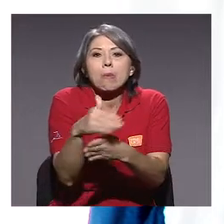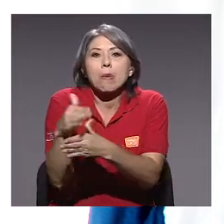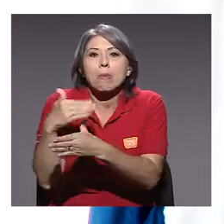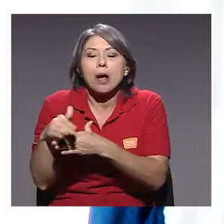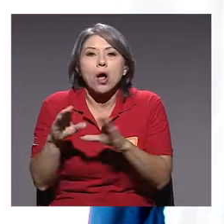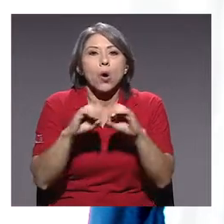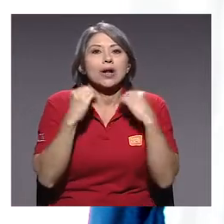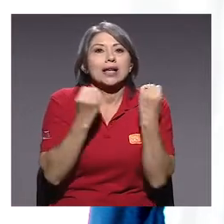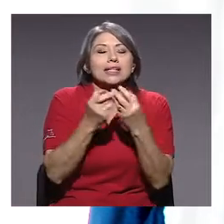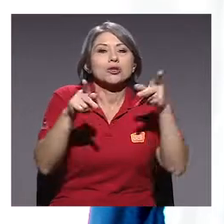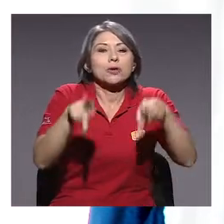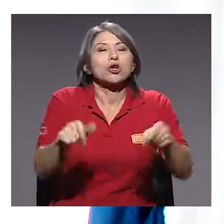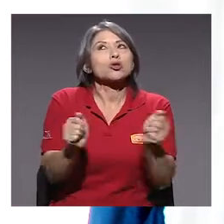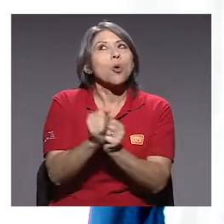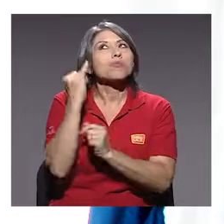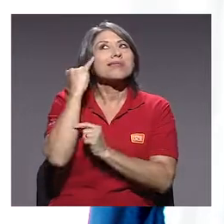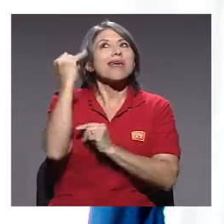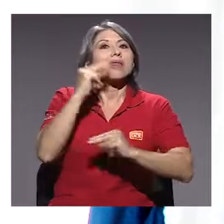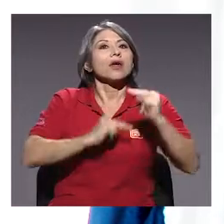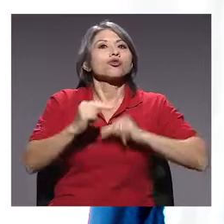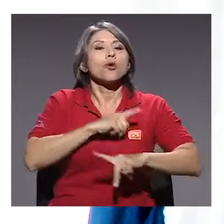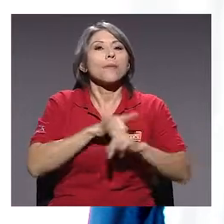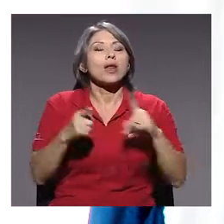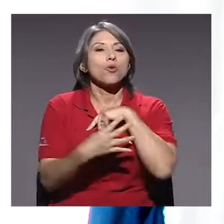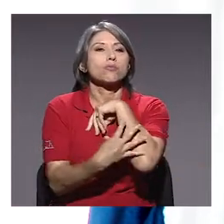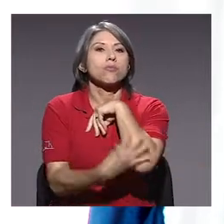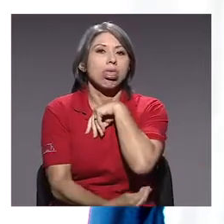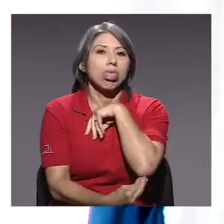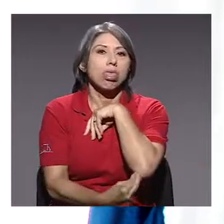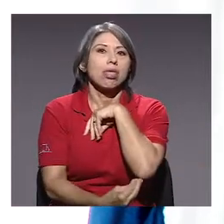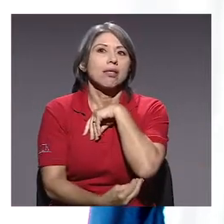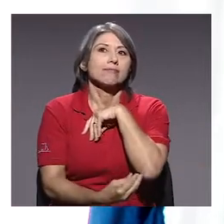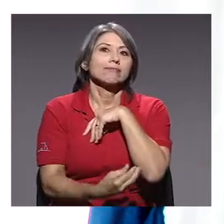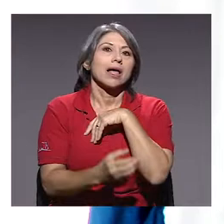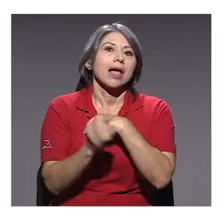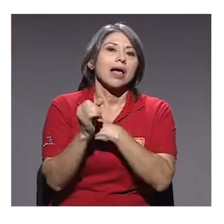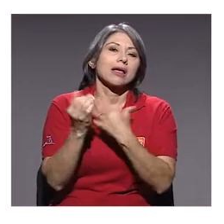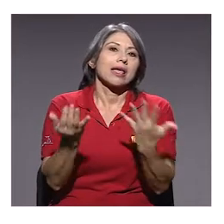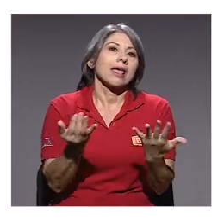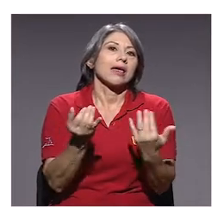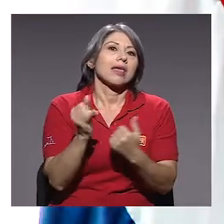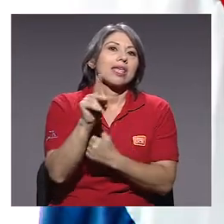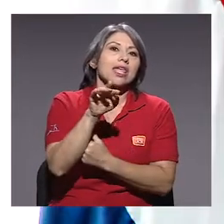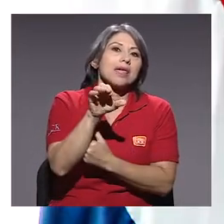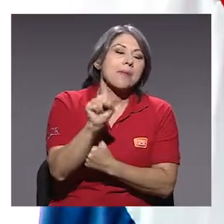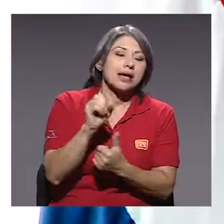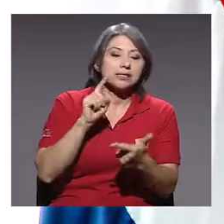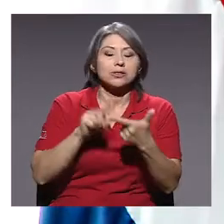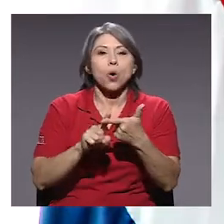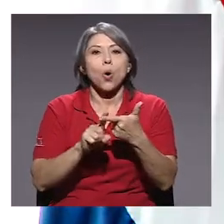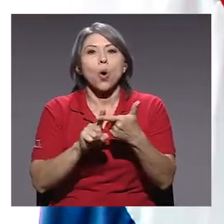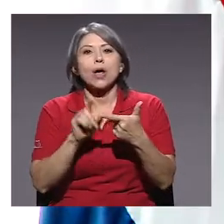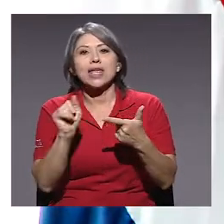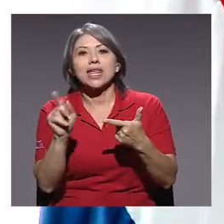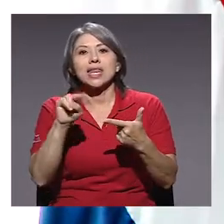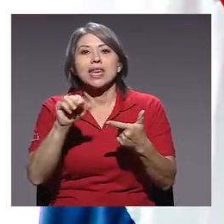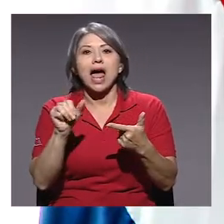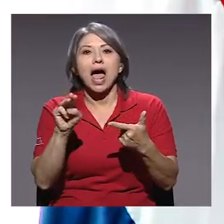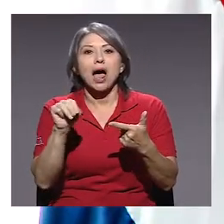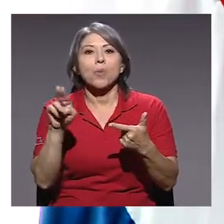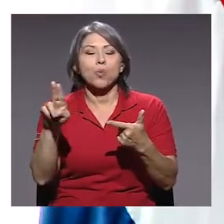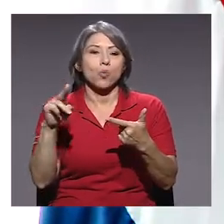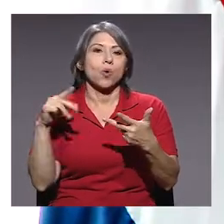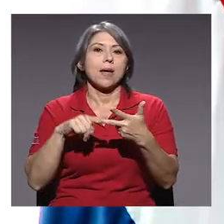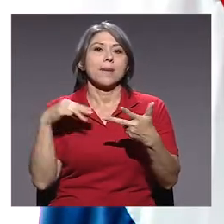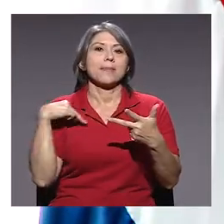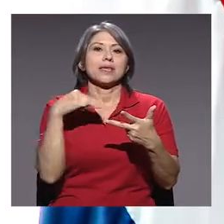organizaciones de personas que tienen una idea de negocio, pero que están en condición de pobreza. FIDEIMA, COMUJER del INAMO, PRONAMIPE